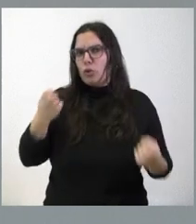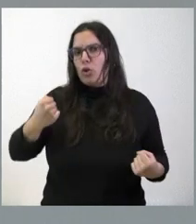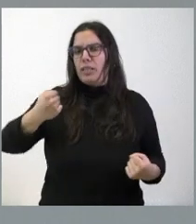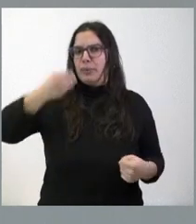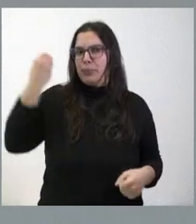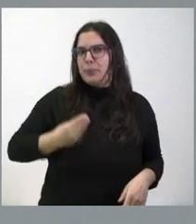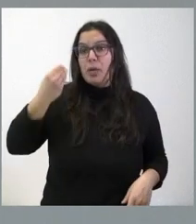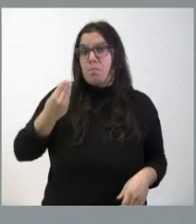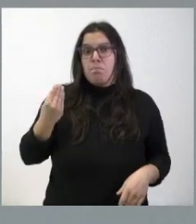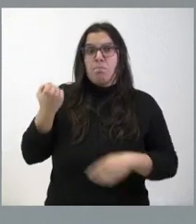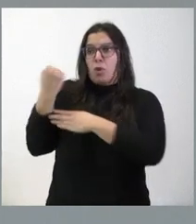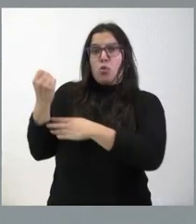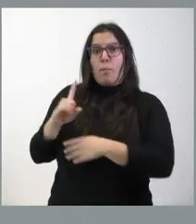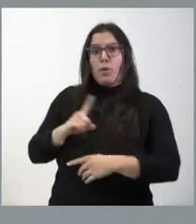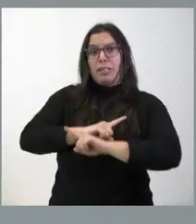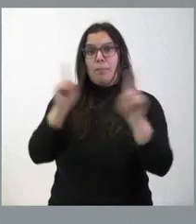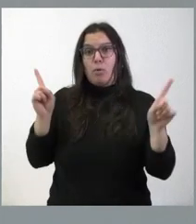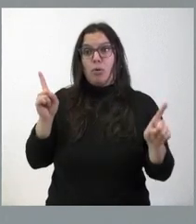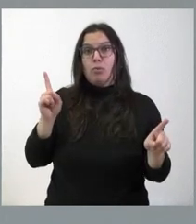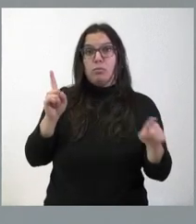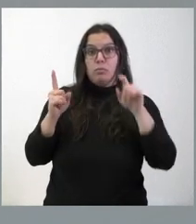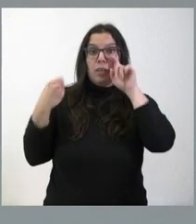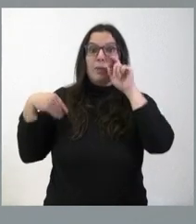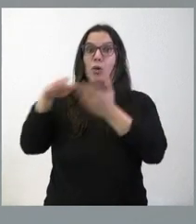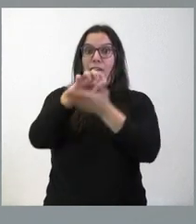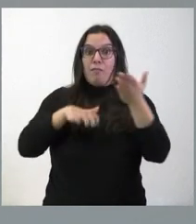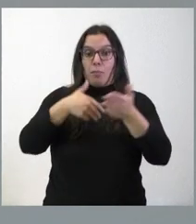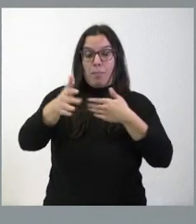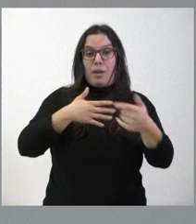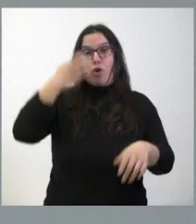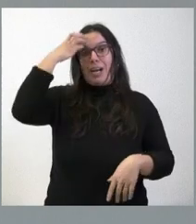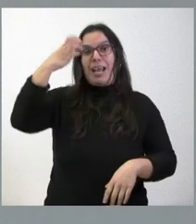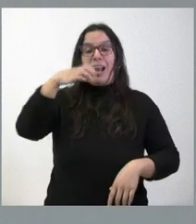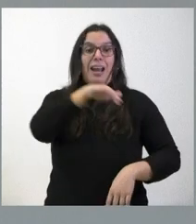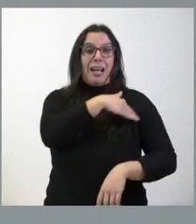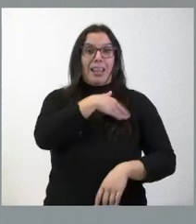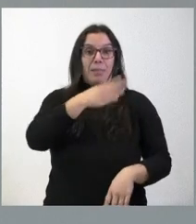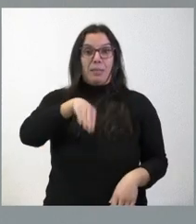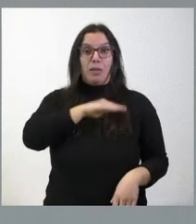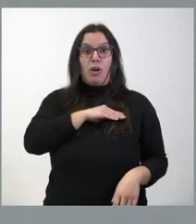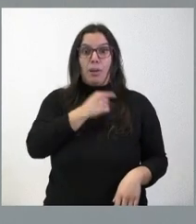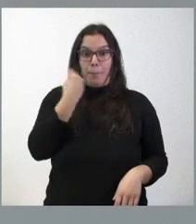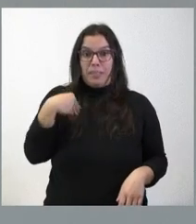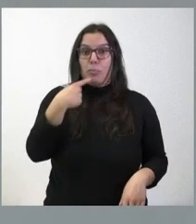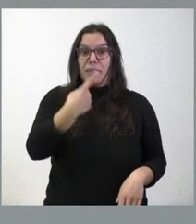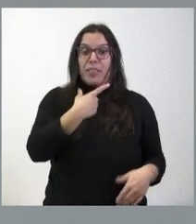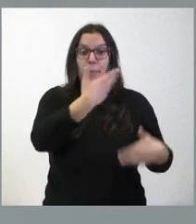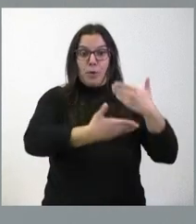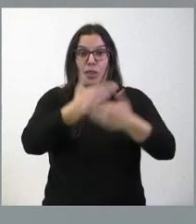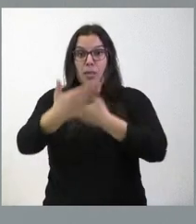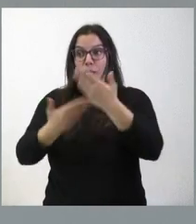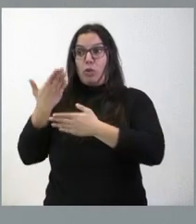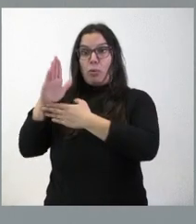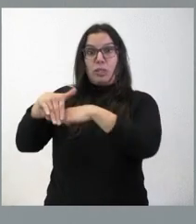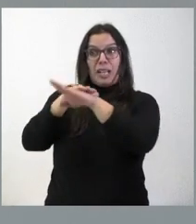España. Les invito a ustedes también a repasar el informe de la propia Real Academia Española, que decía del procedimiento que estaba planteando